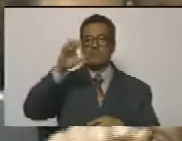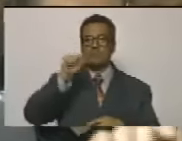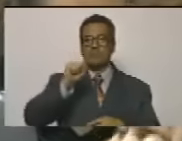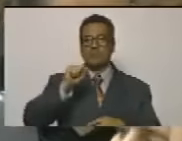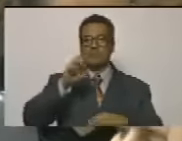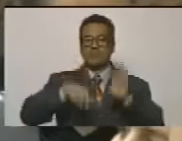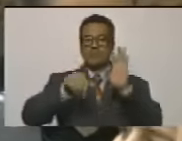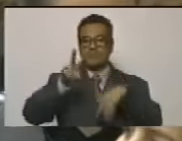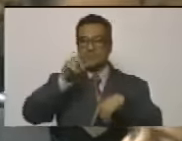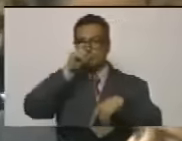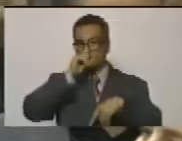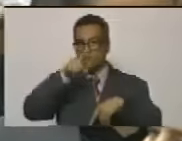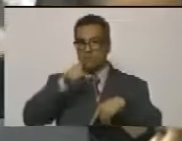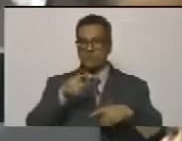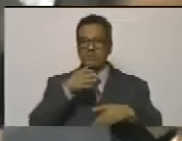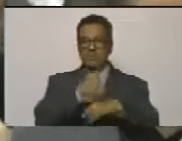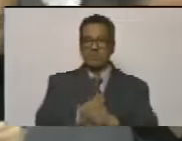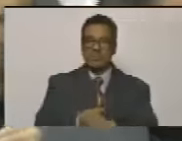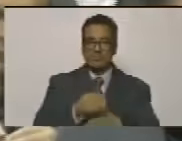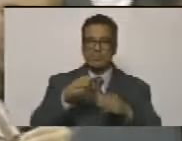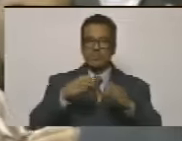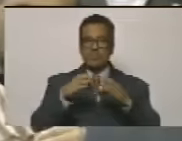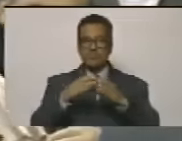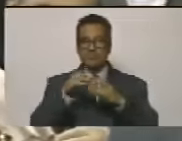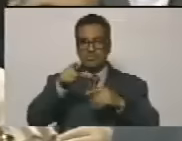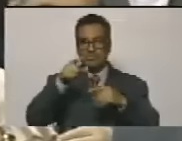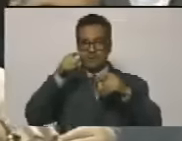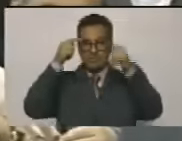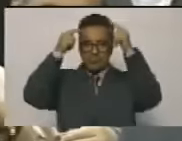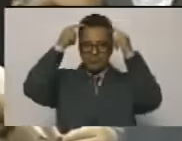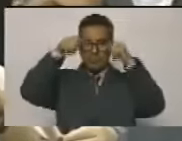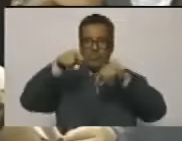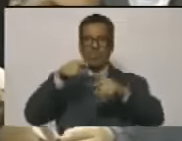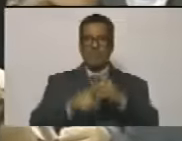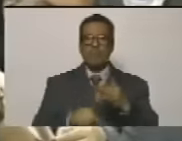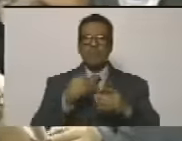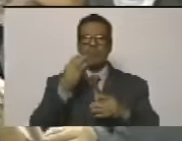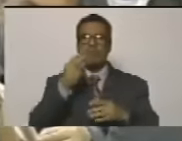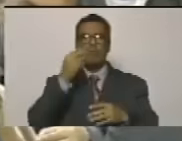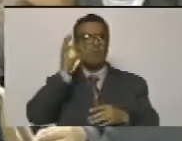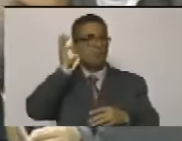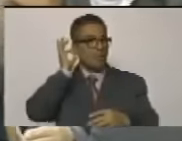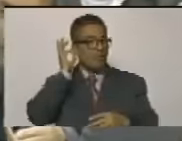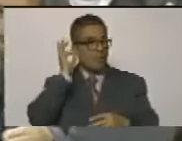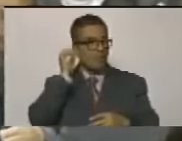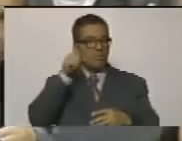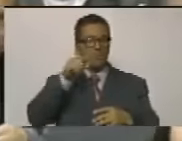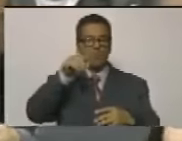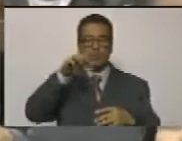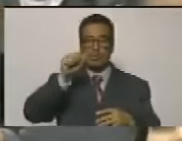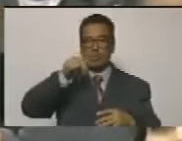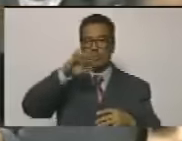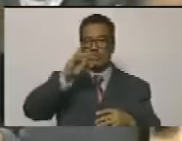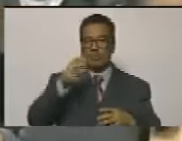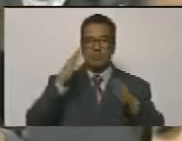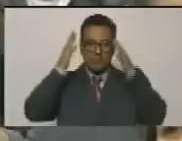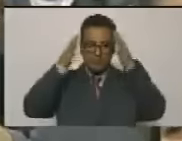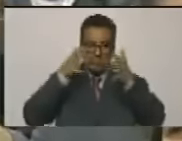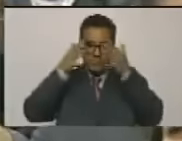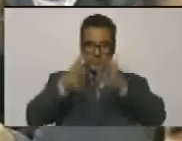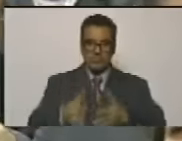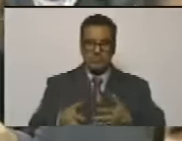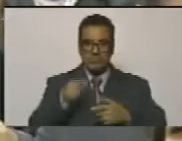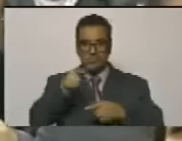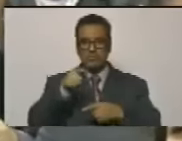inició su militancia en el Partido Comunista. Fueron las mujeres comunistas quienes inculcaron en Carlos